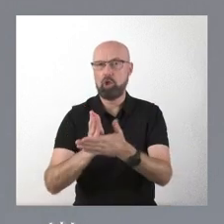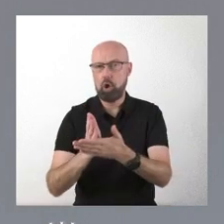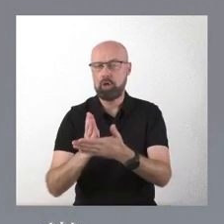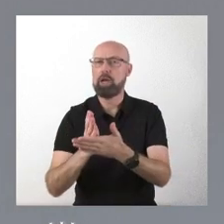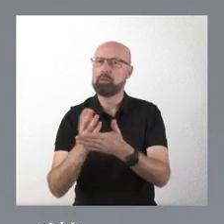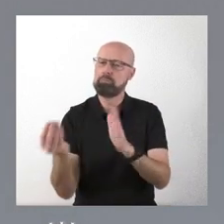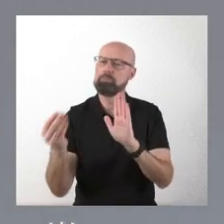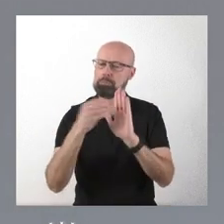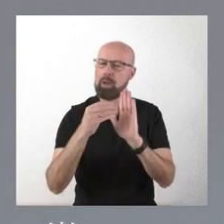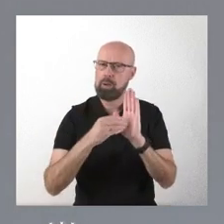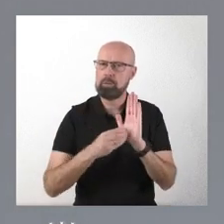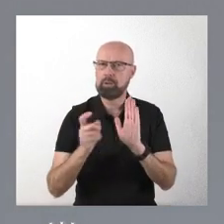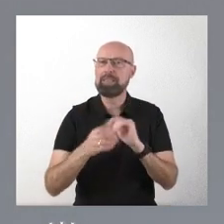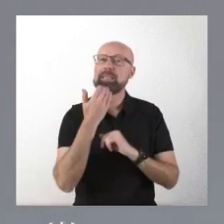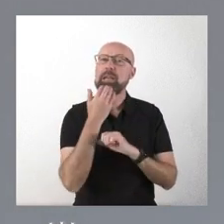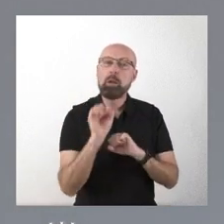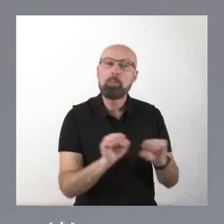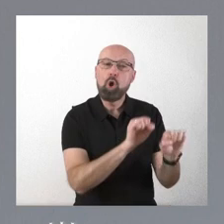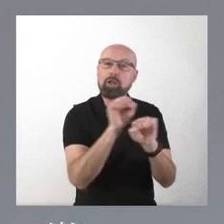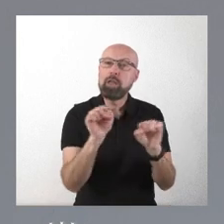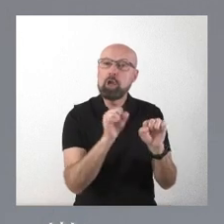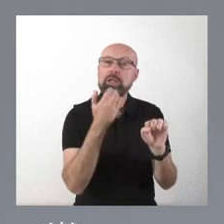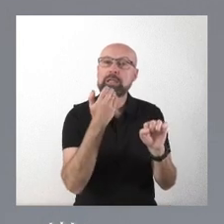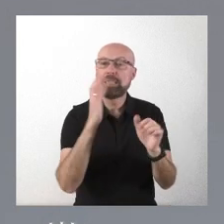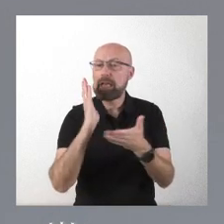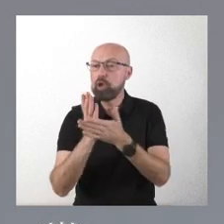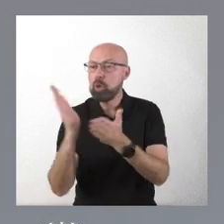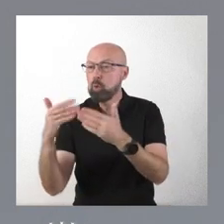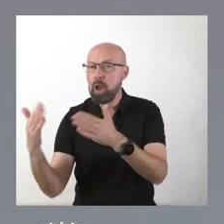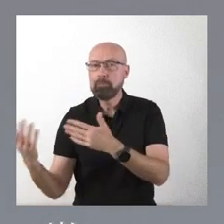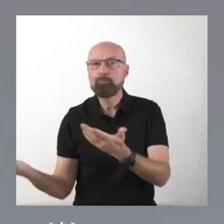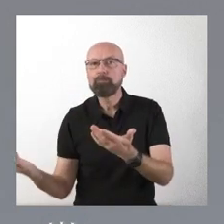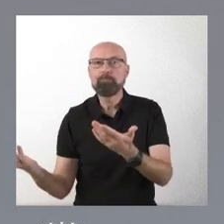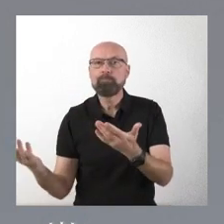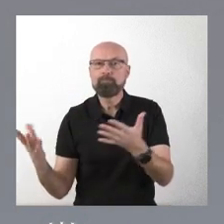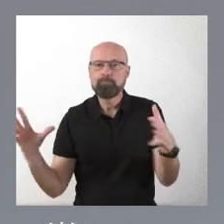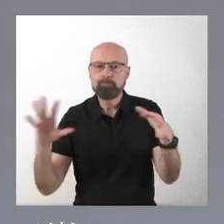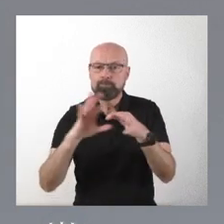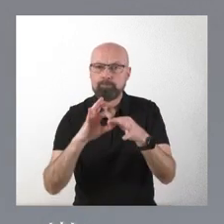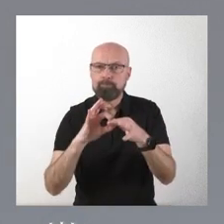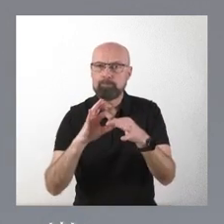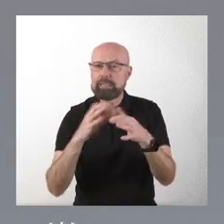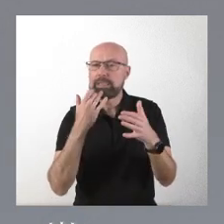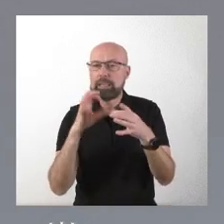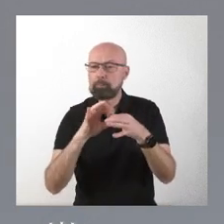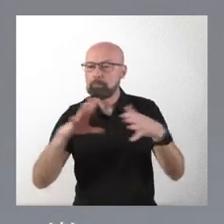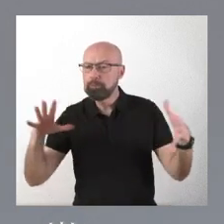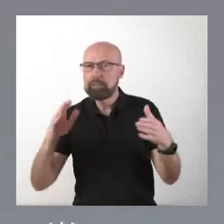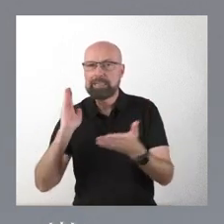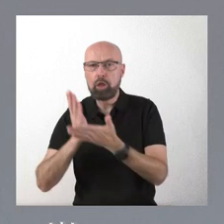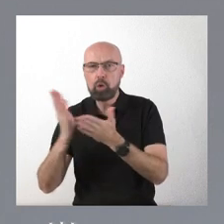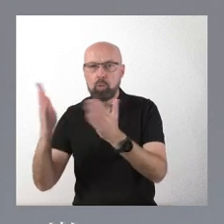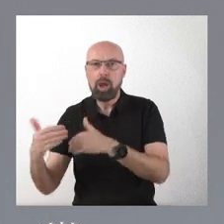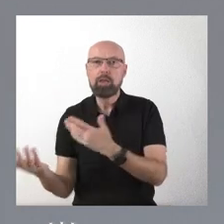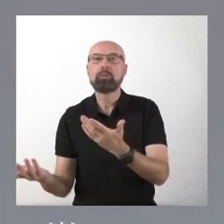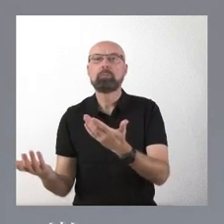protección, si no tiene un sistema de sanciones que lo avale, que lo sostenga y que lo refrende,